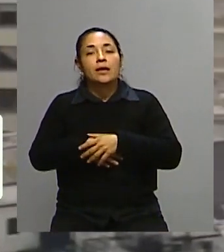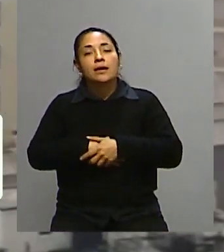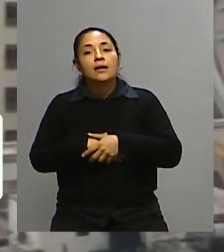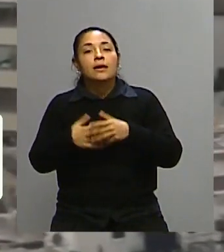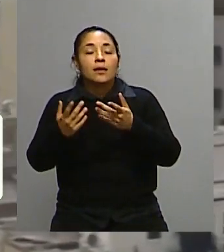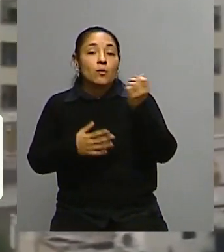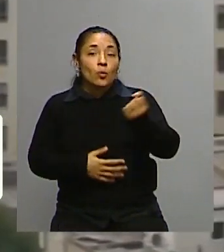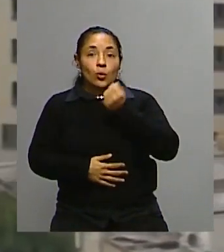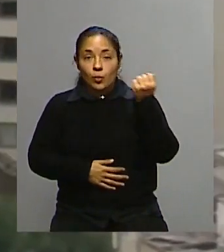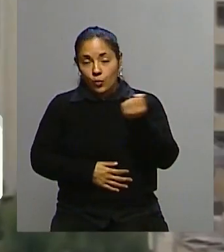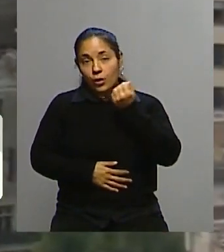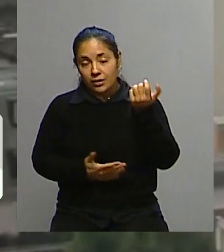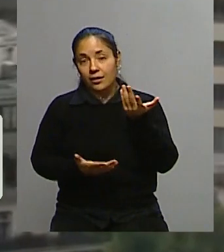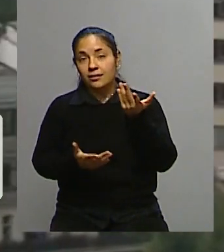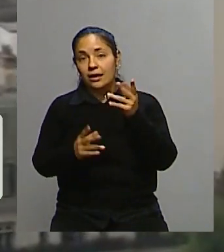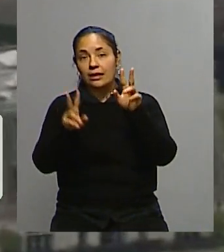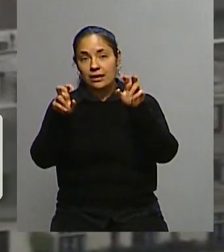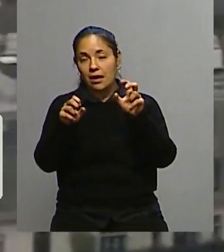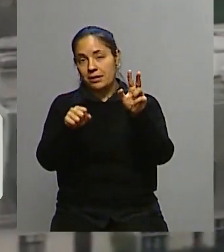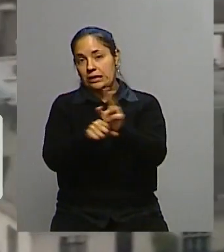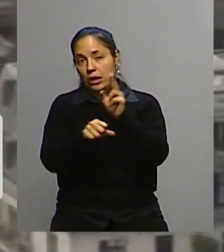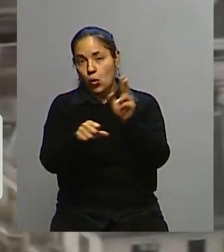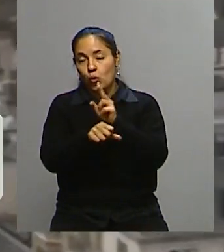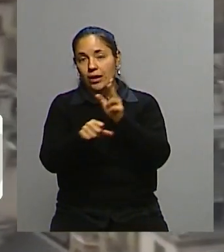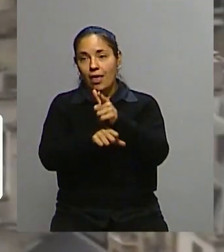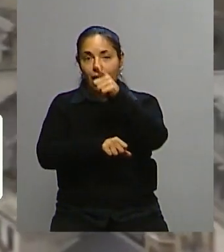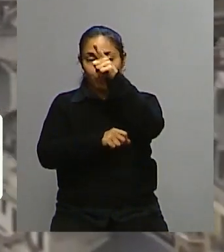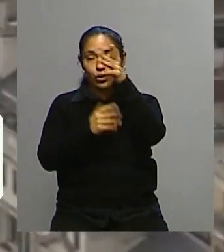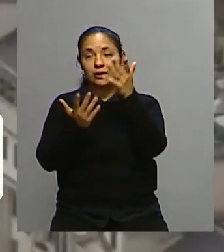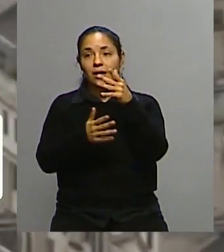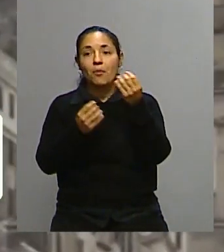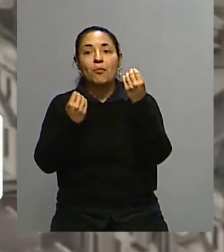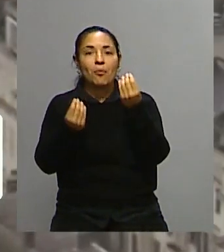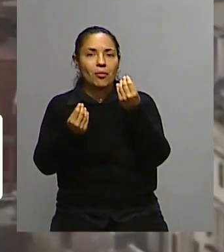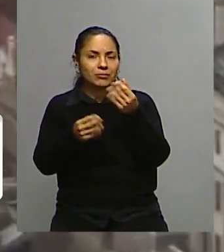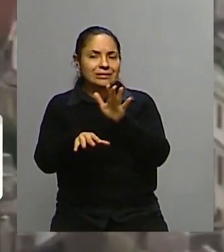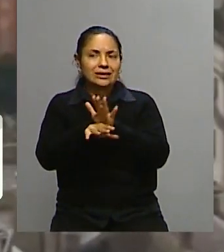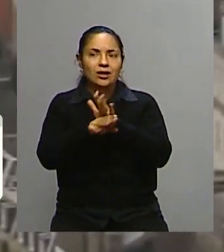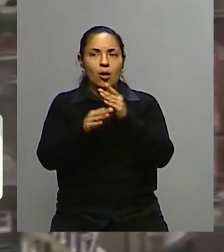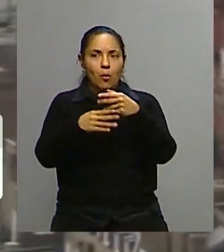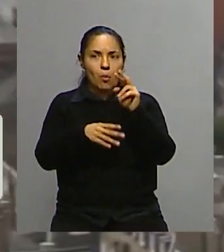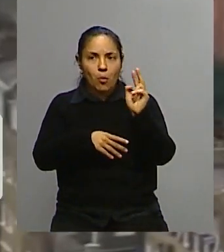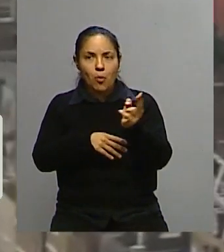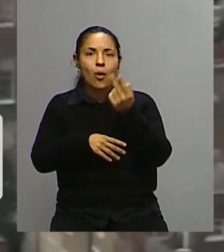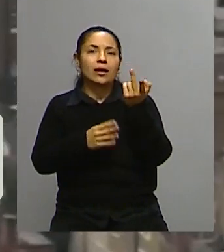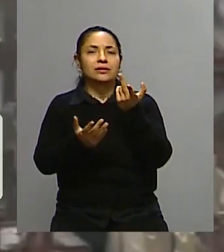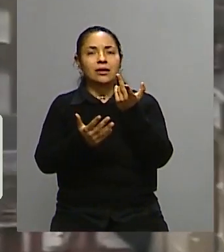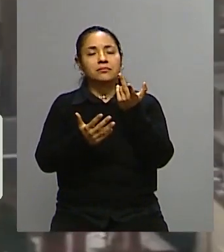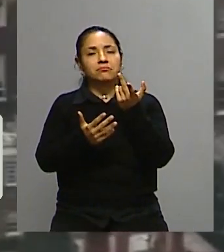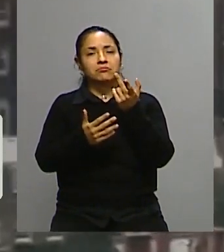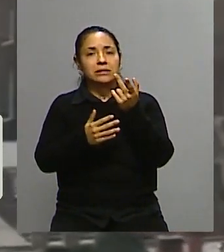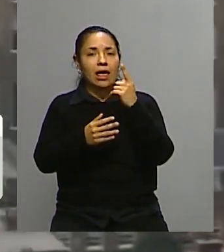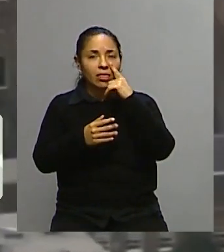El tema de la seguridad en estos momentos, porque está vinculado con todo lo que moviliza este funeral, estos días de duelo, que son varios.